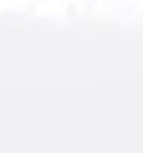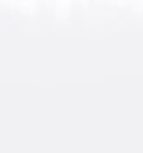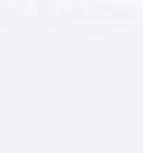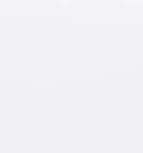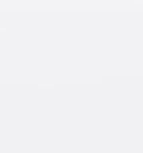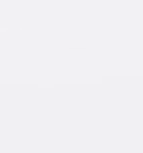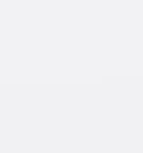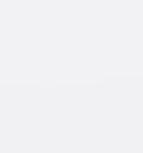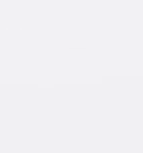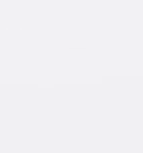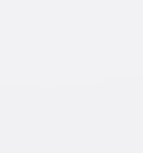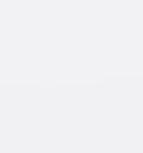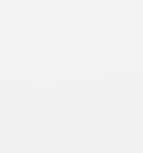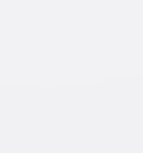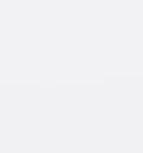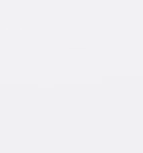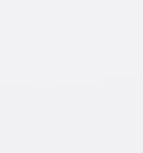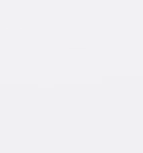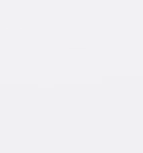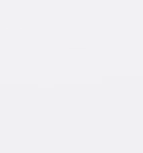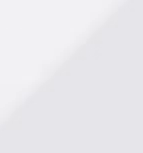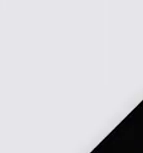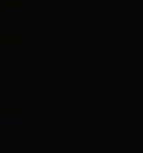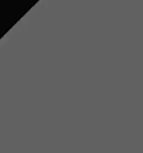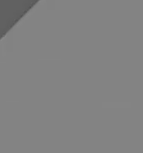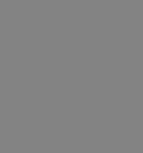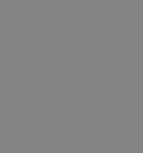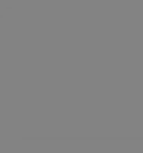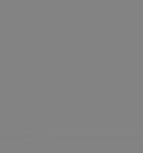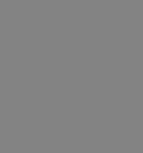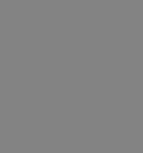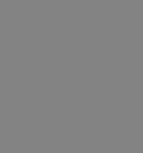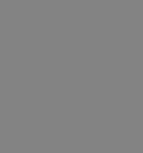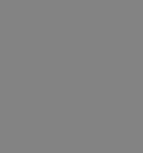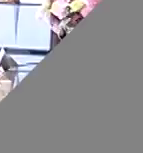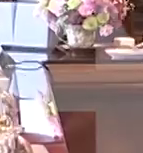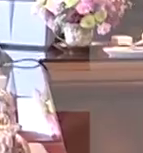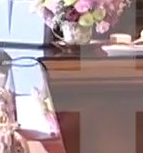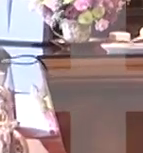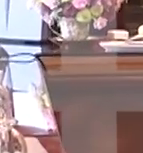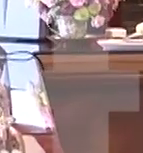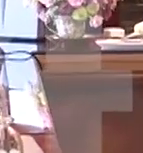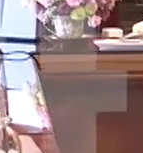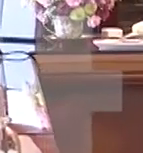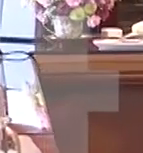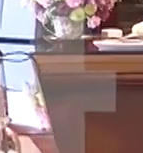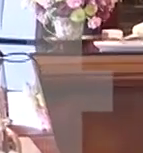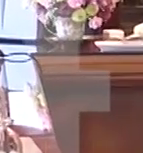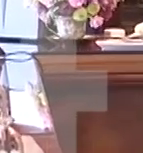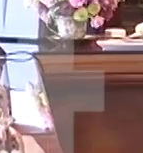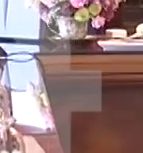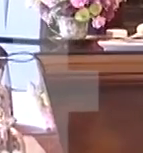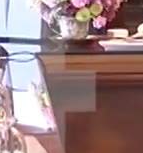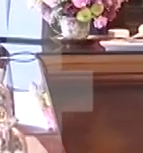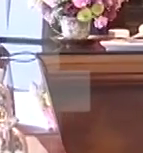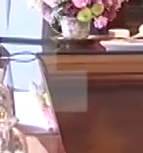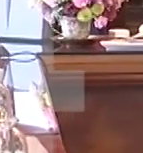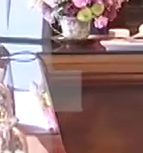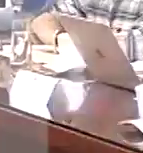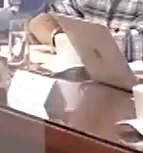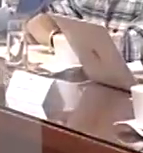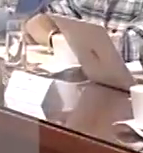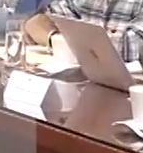Hoy es jueves 25 de abril y esta es la información. Se lleva a cabo la primera sesión ordinaria de la Comisión